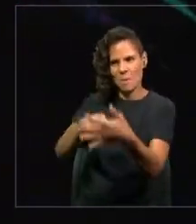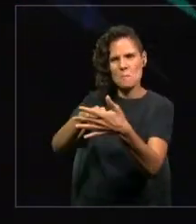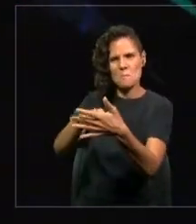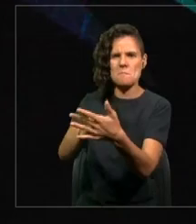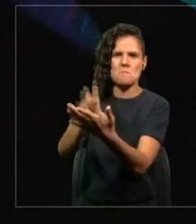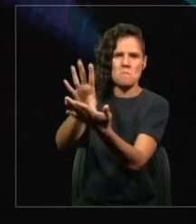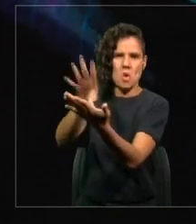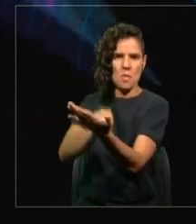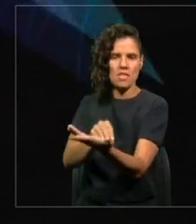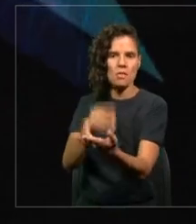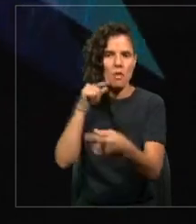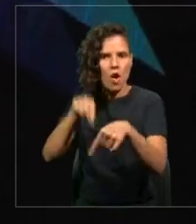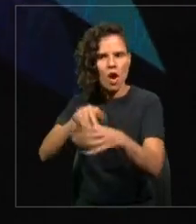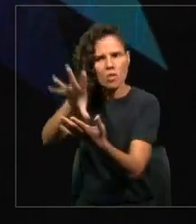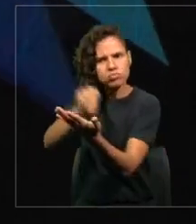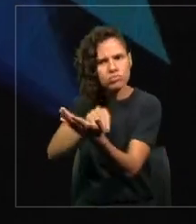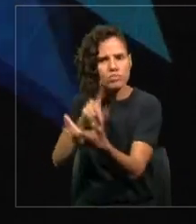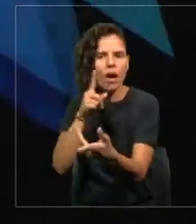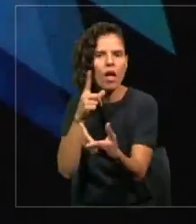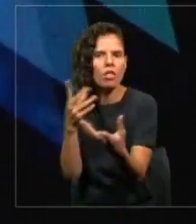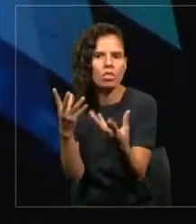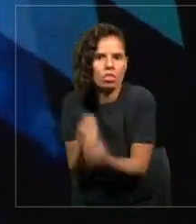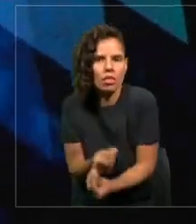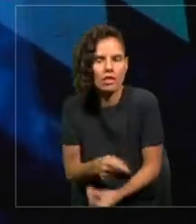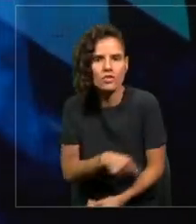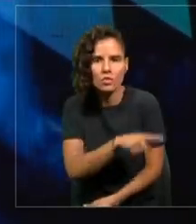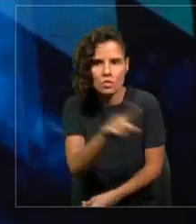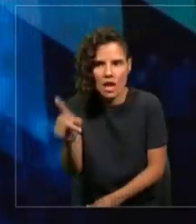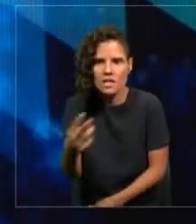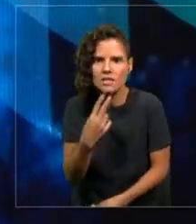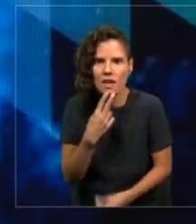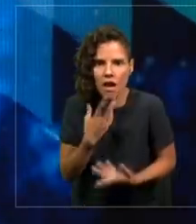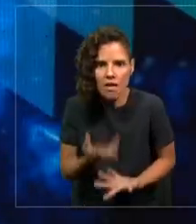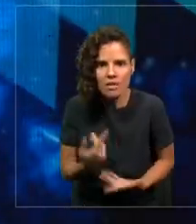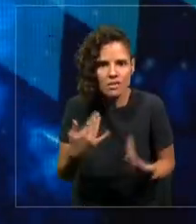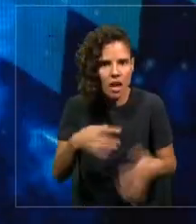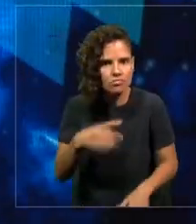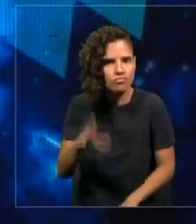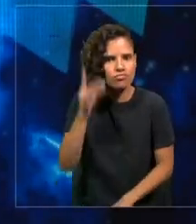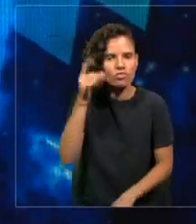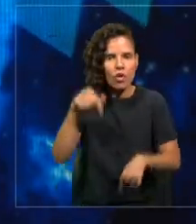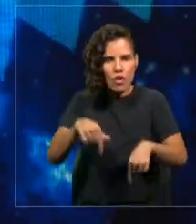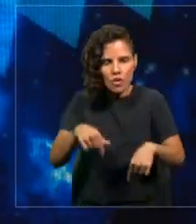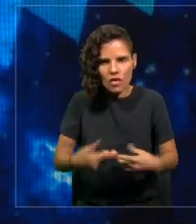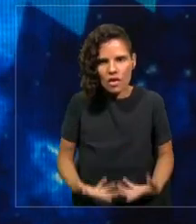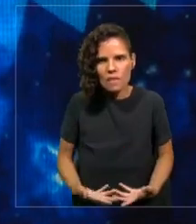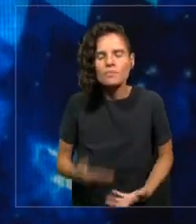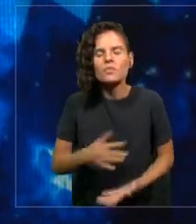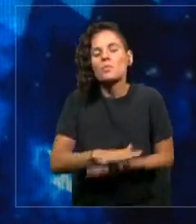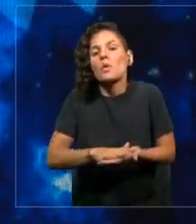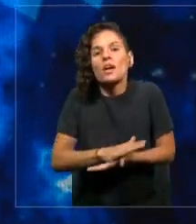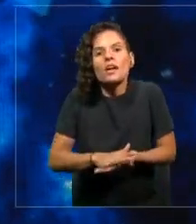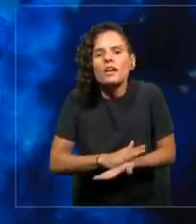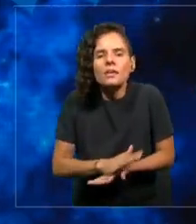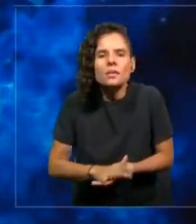está en extinción. Y ustedes lo están viviendo. Lo están viviendo hoy en cómo